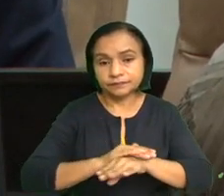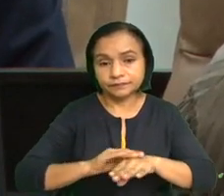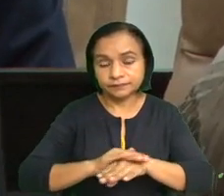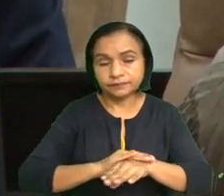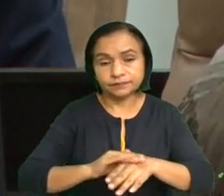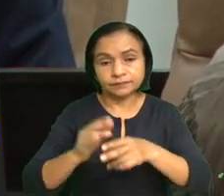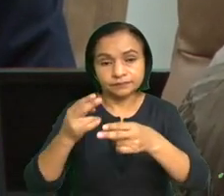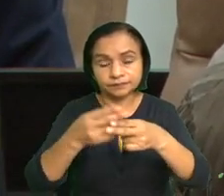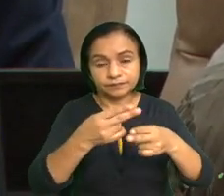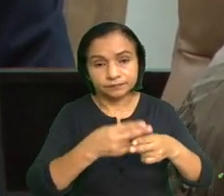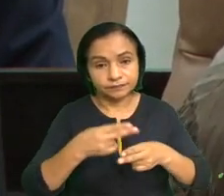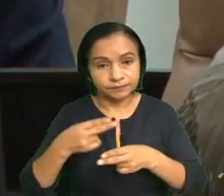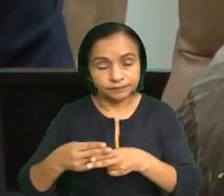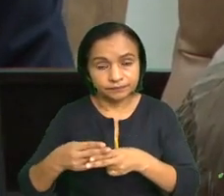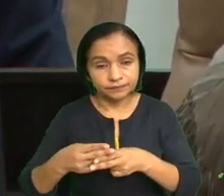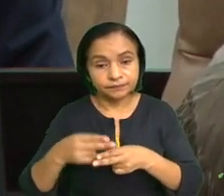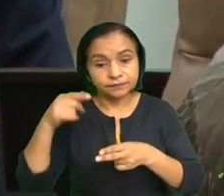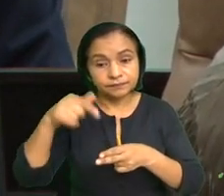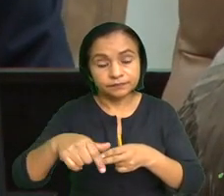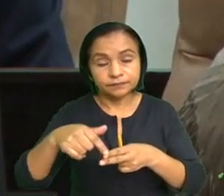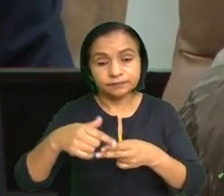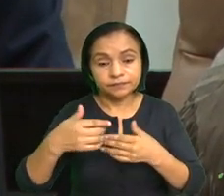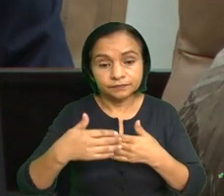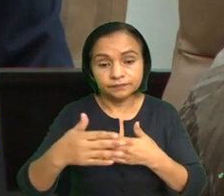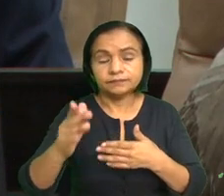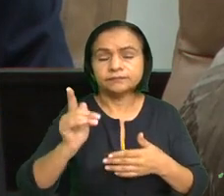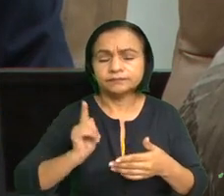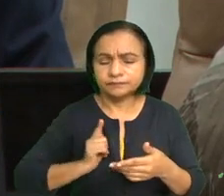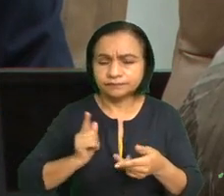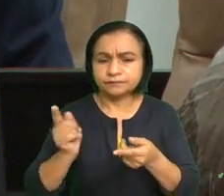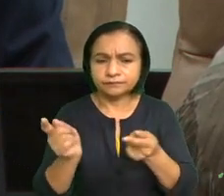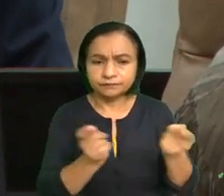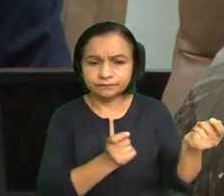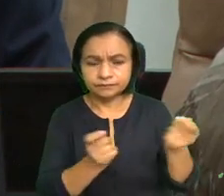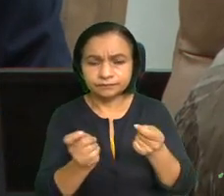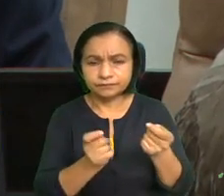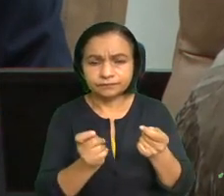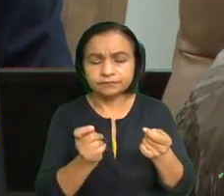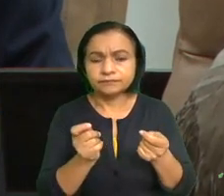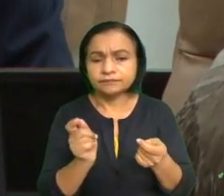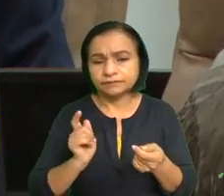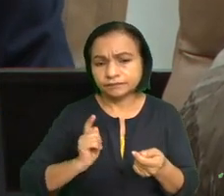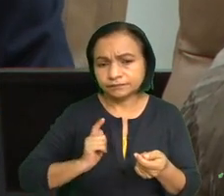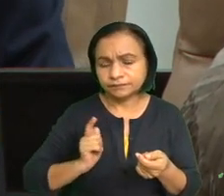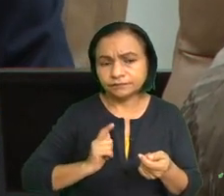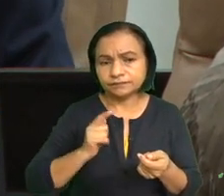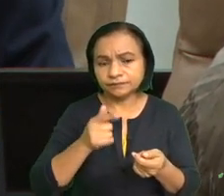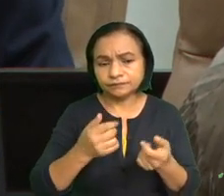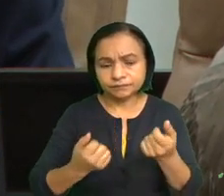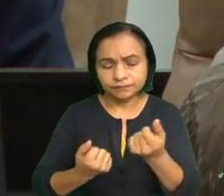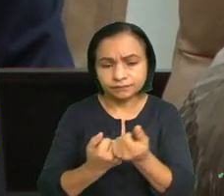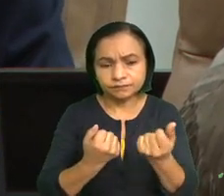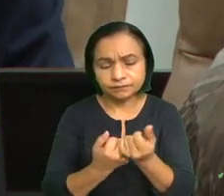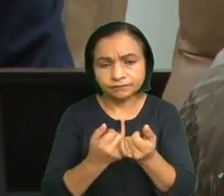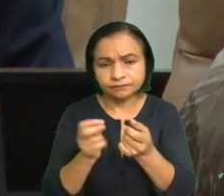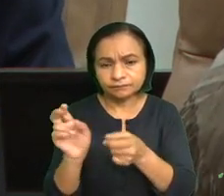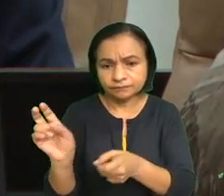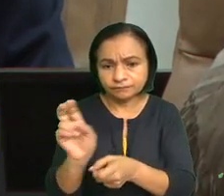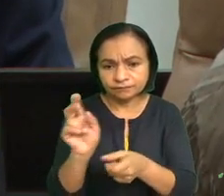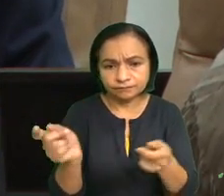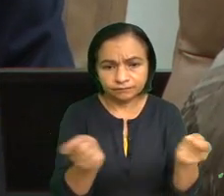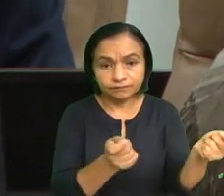registros para estos fines estén regulados y estén sujetos a sistemas de monitoreo